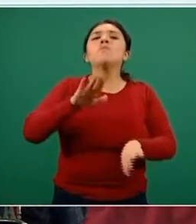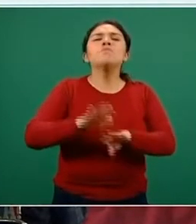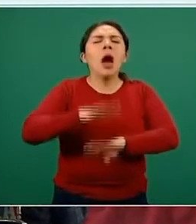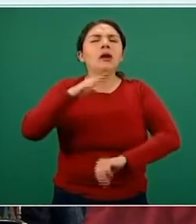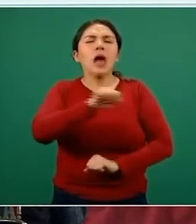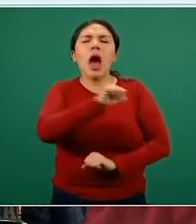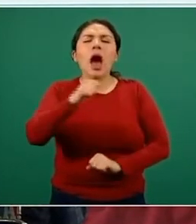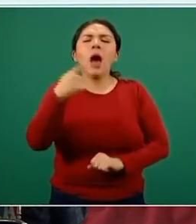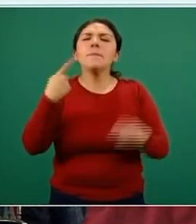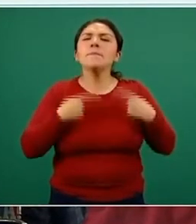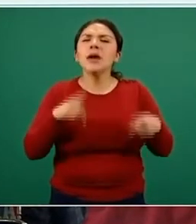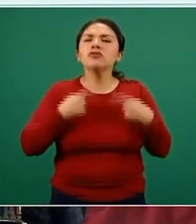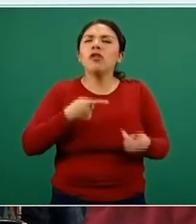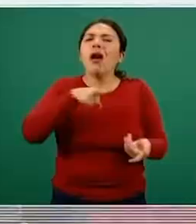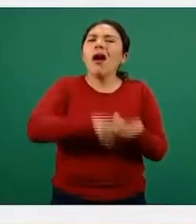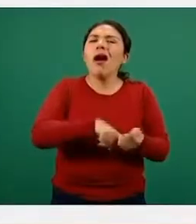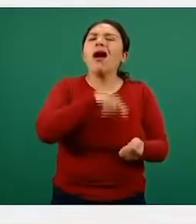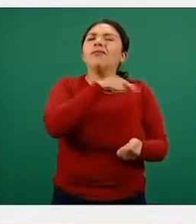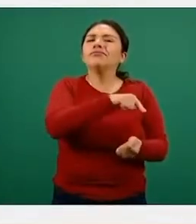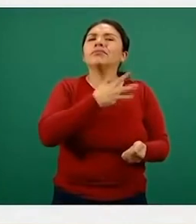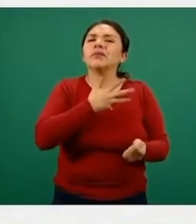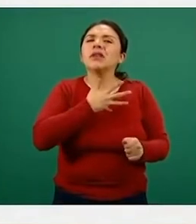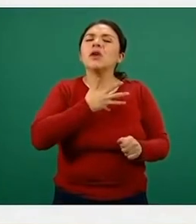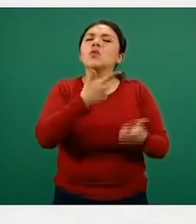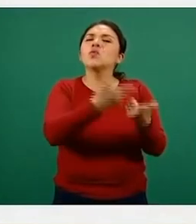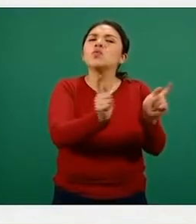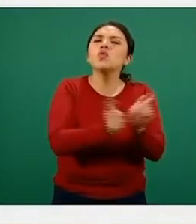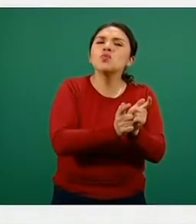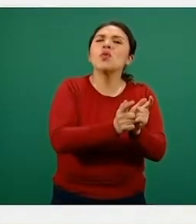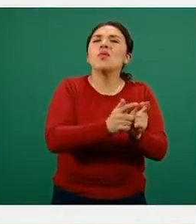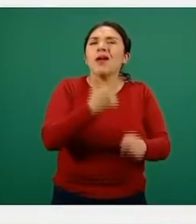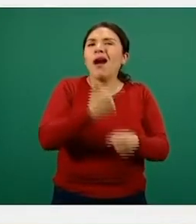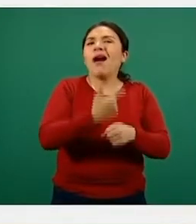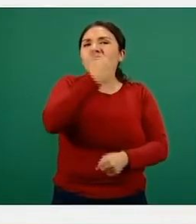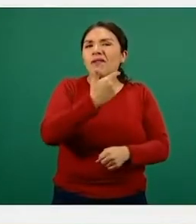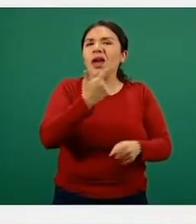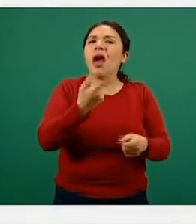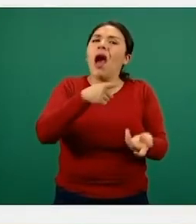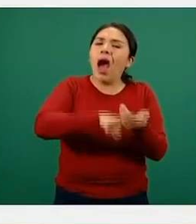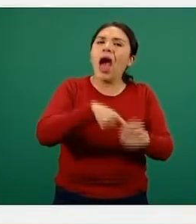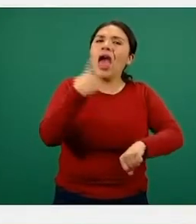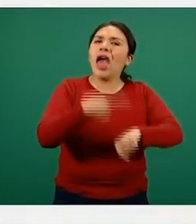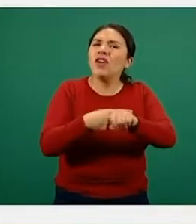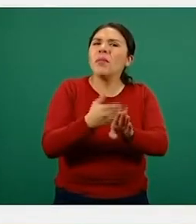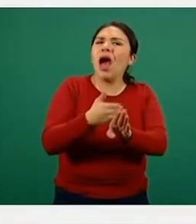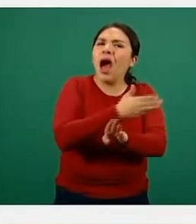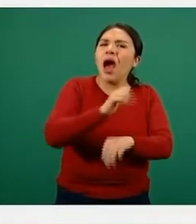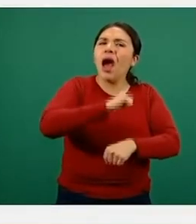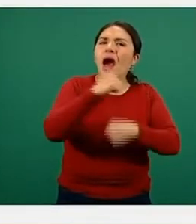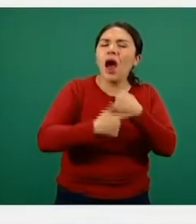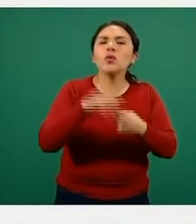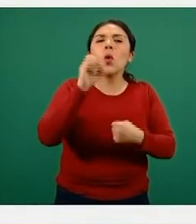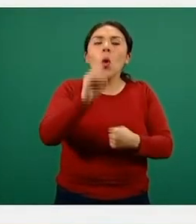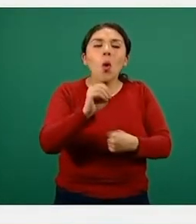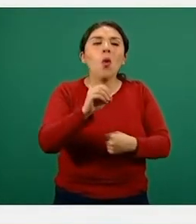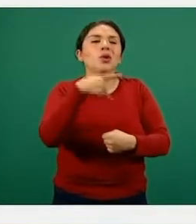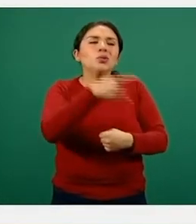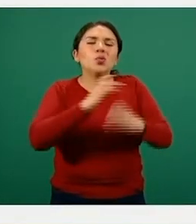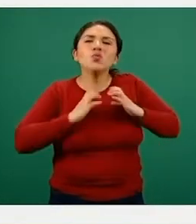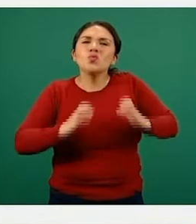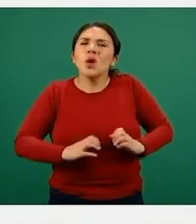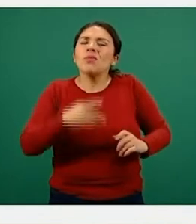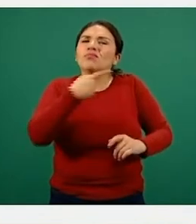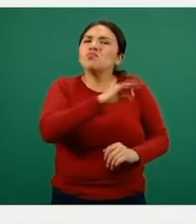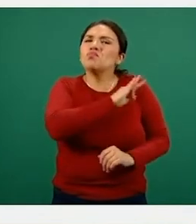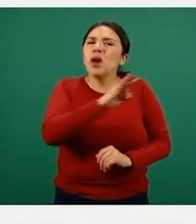en aquellas personas que pertenecen a grupos de riesgo, con ciertas comorbilidades o factores que facilitan la complicación